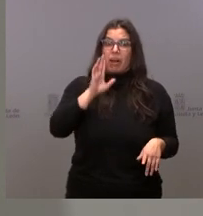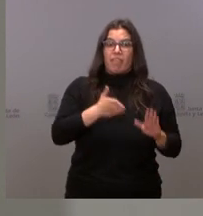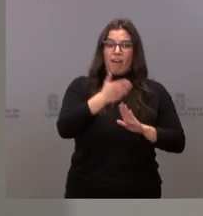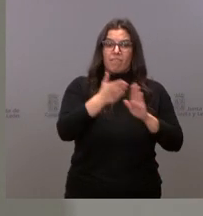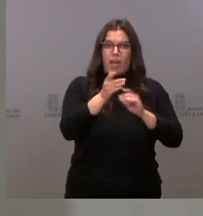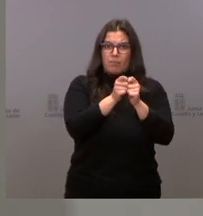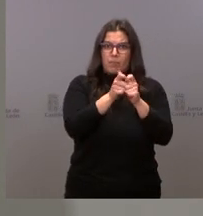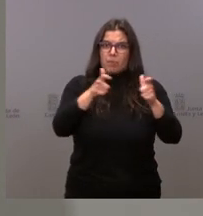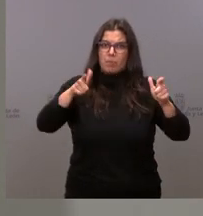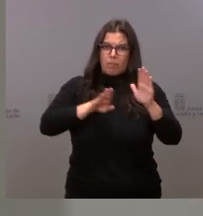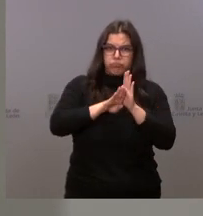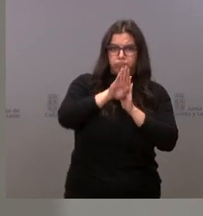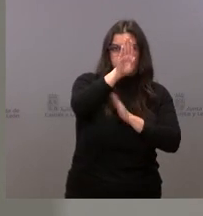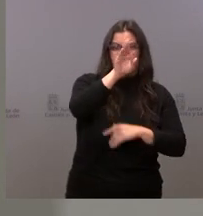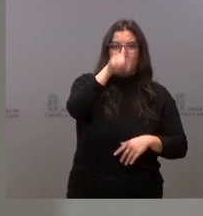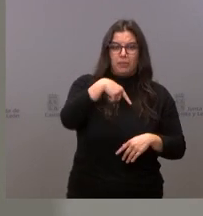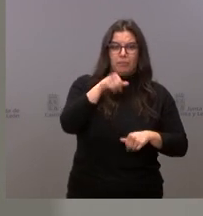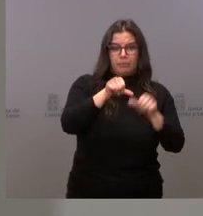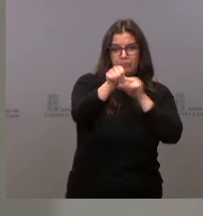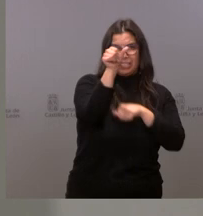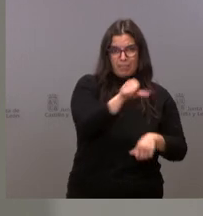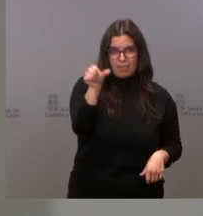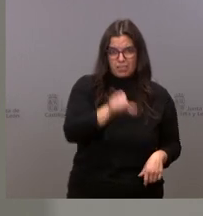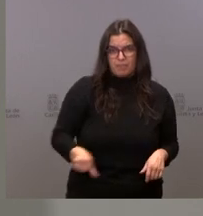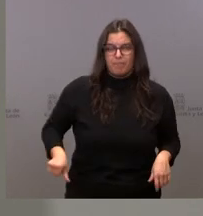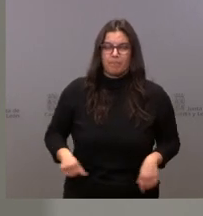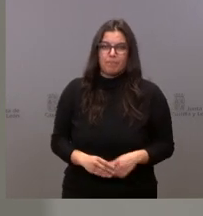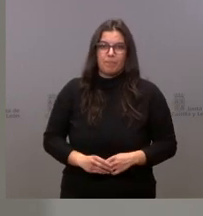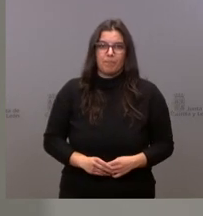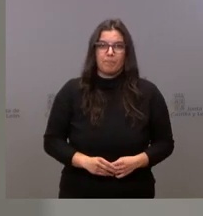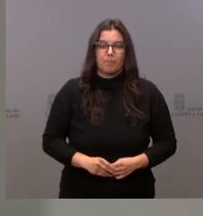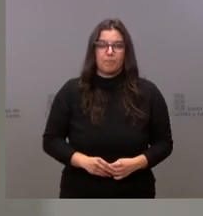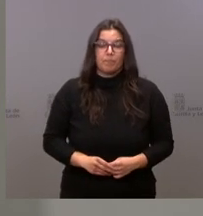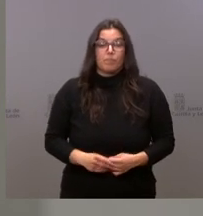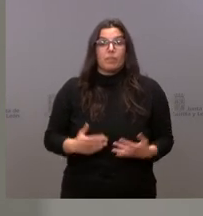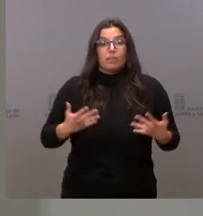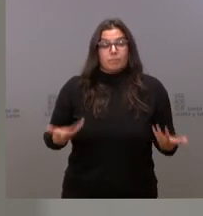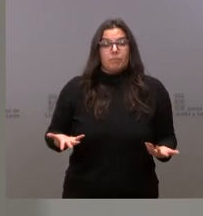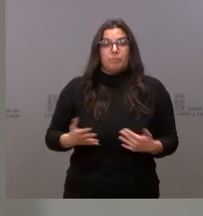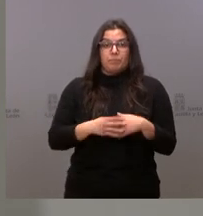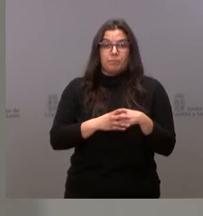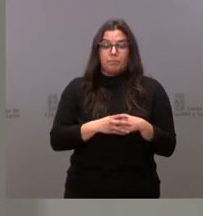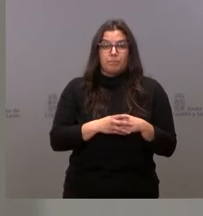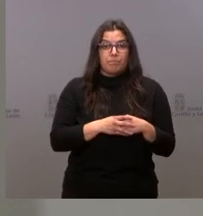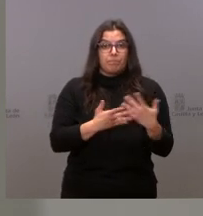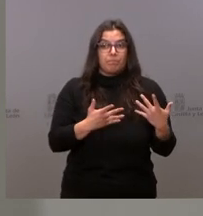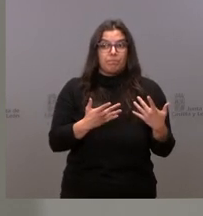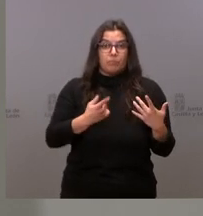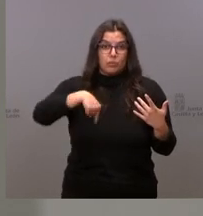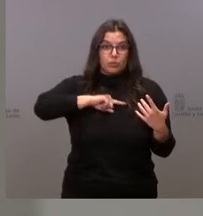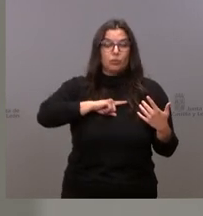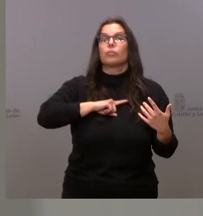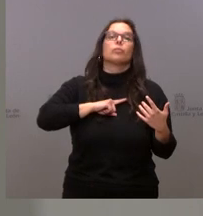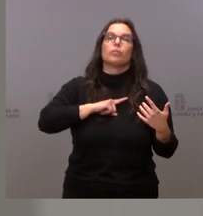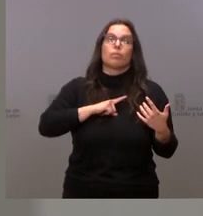durante las próximas semanas. Por esa razón, hemos llamado de